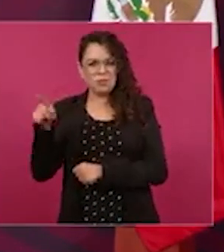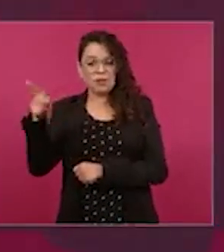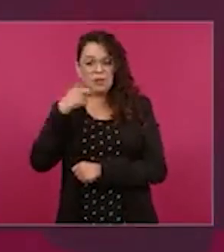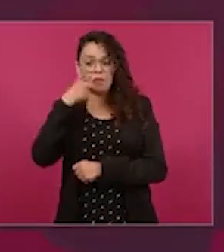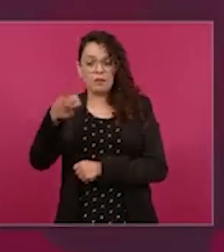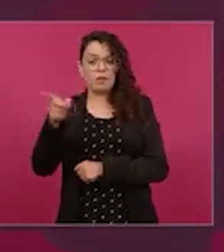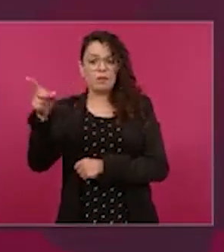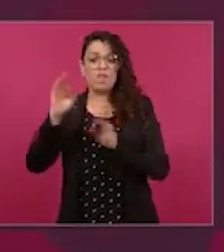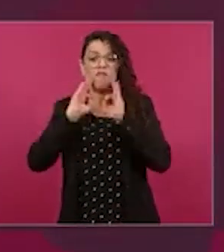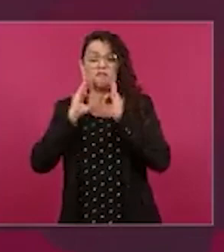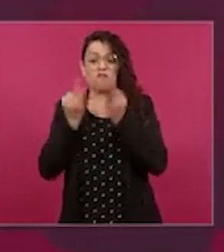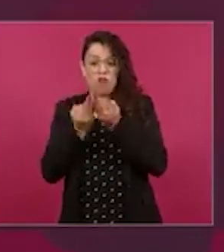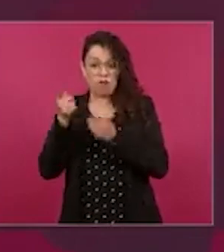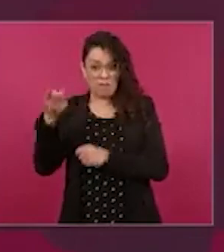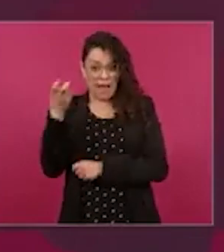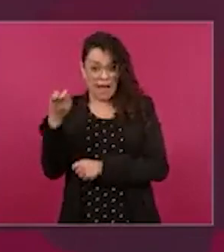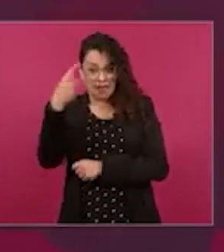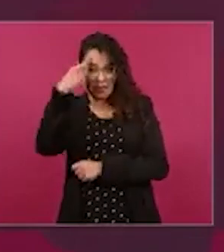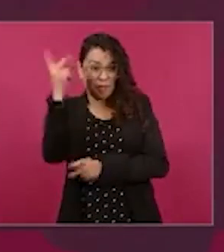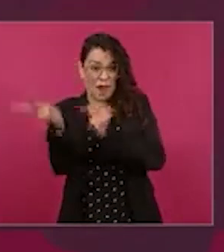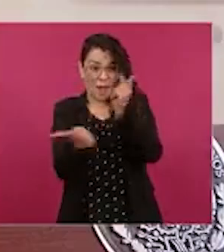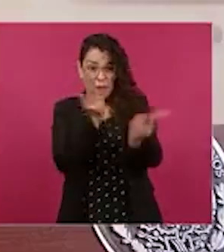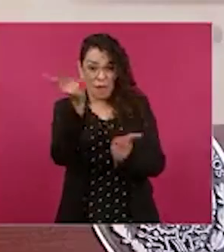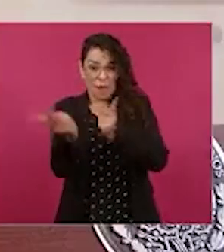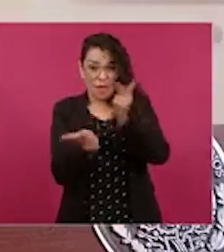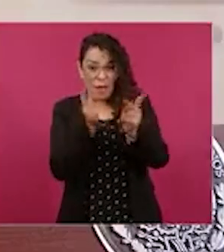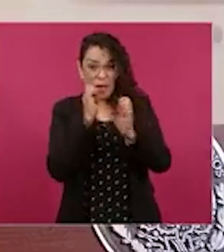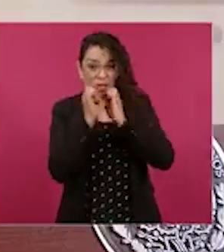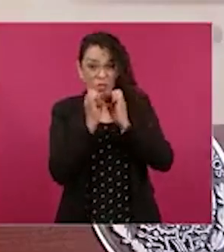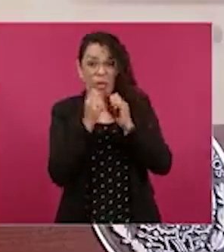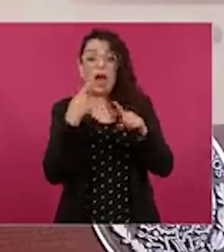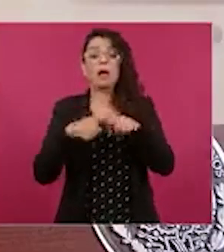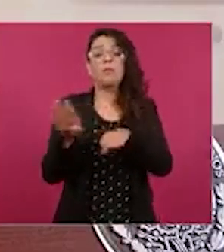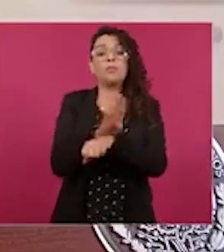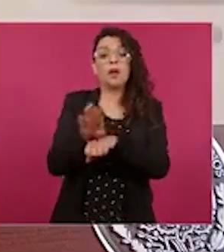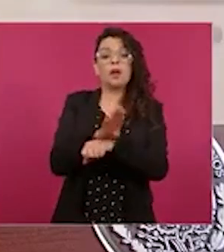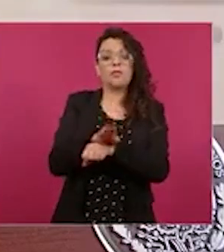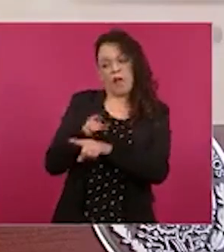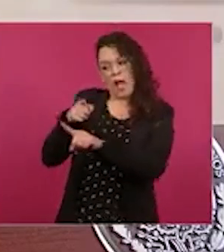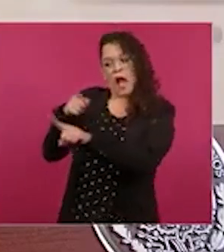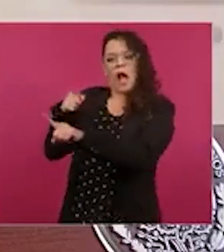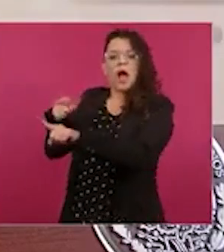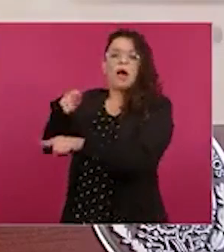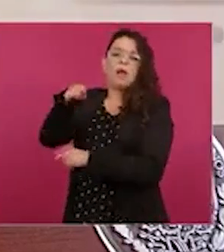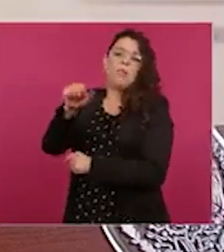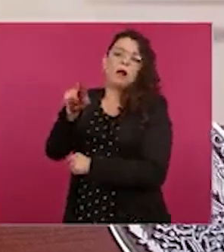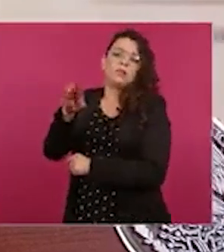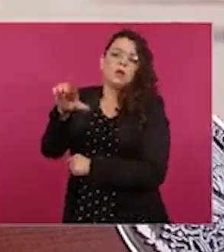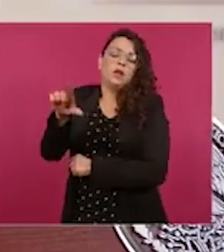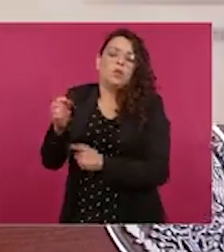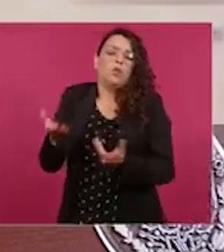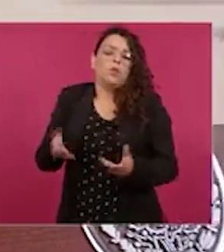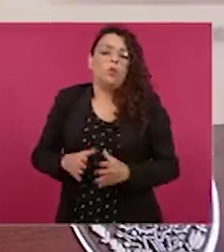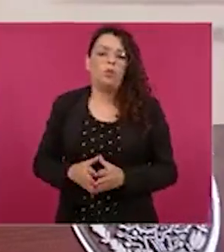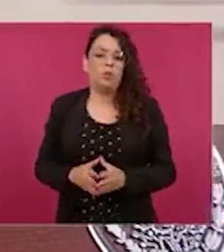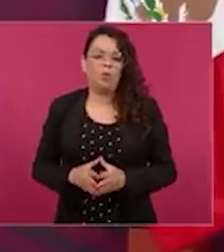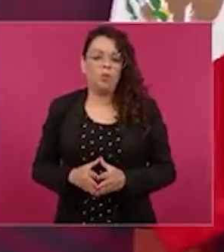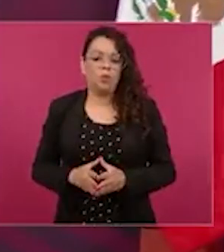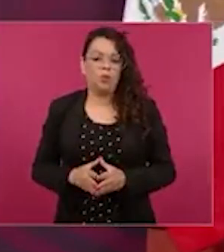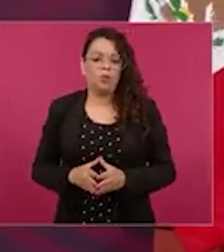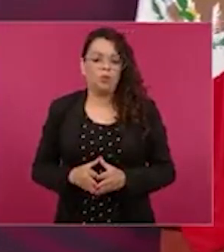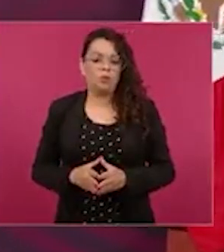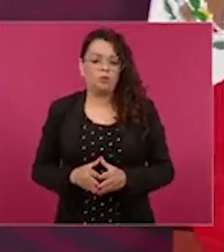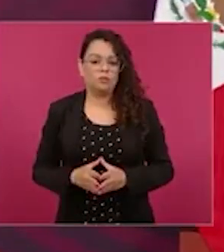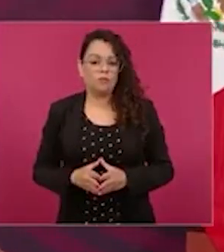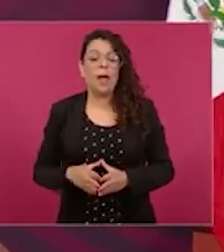le beneficiaba a marcelo porque según